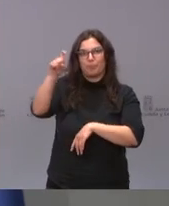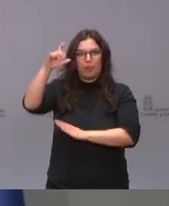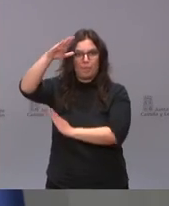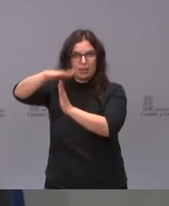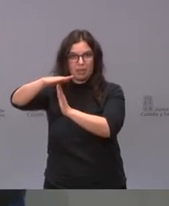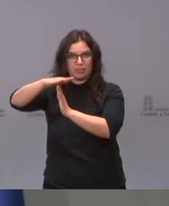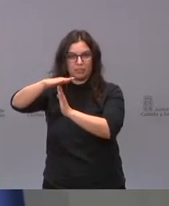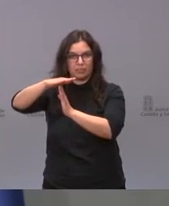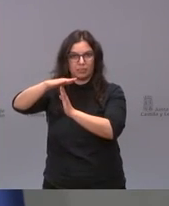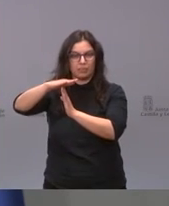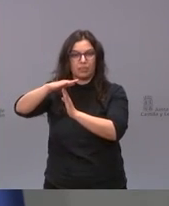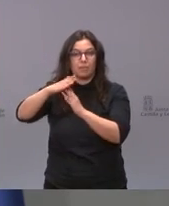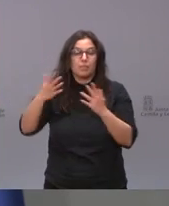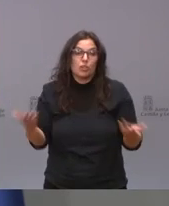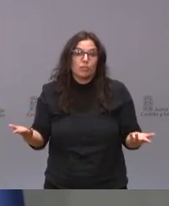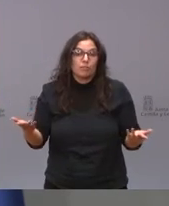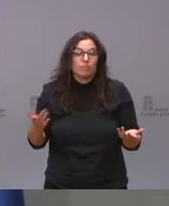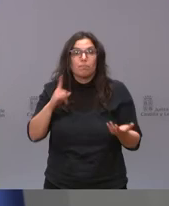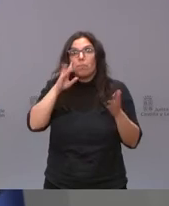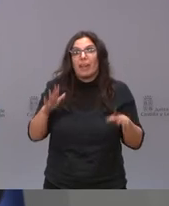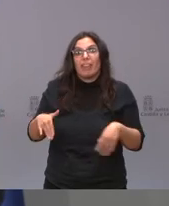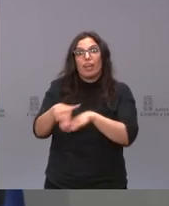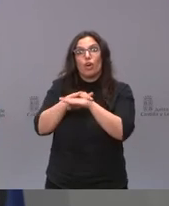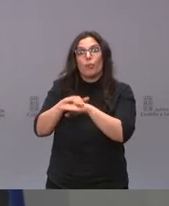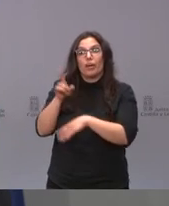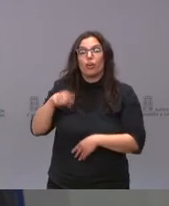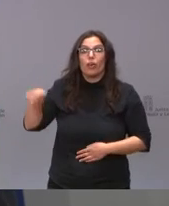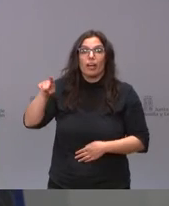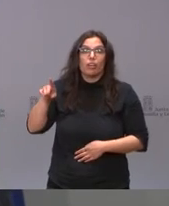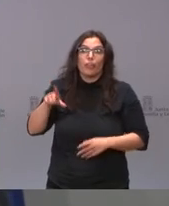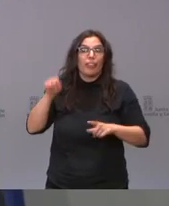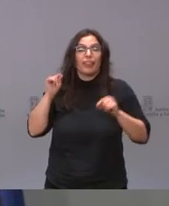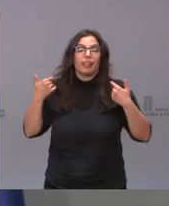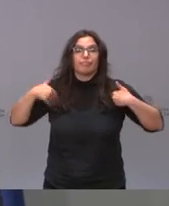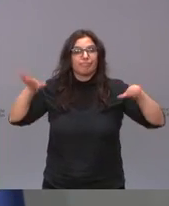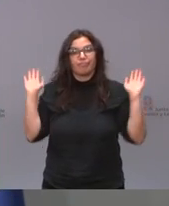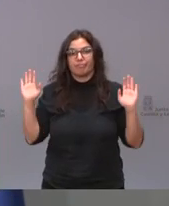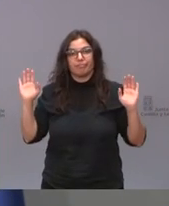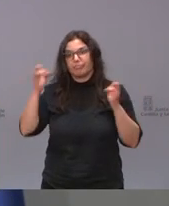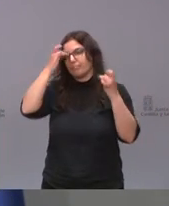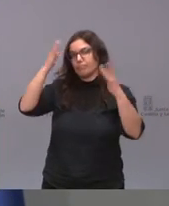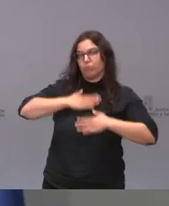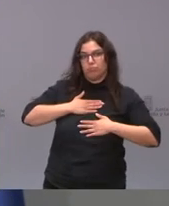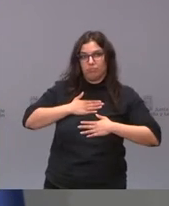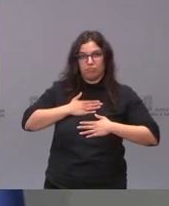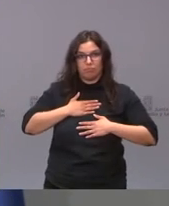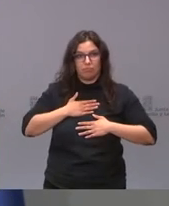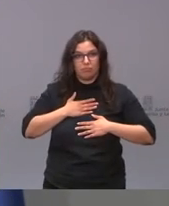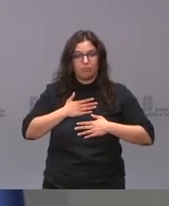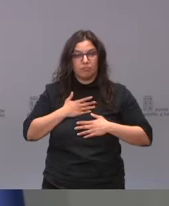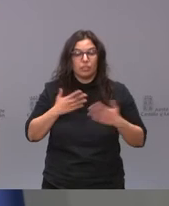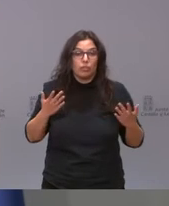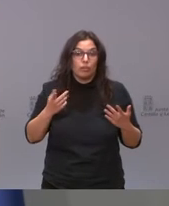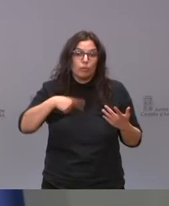insisto parece que el gobierno está más instalado en la no decisión que en la decisión pero lo que nosotros